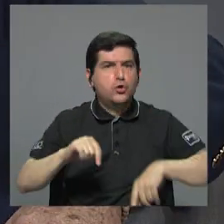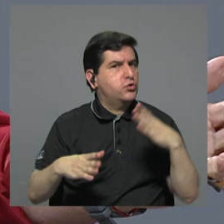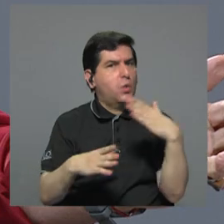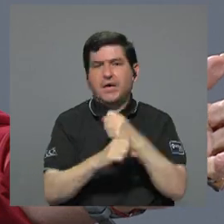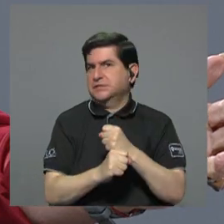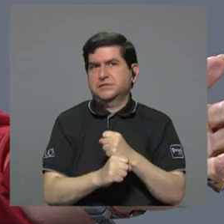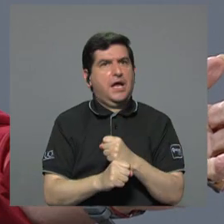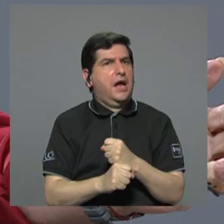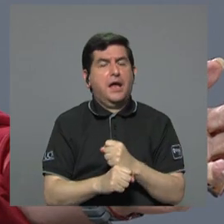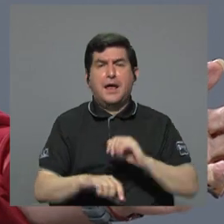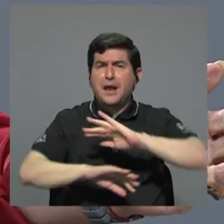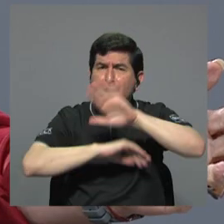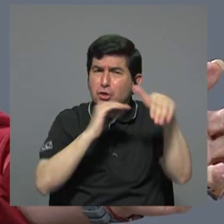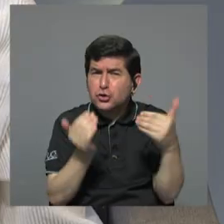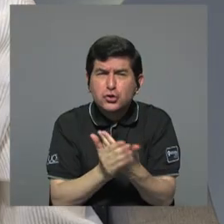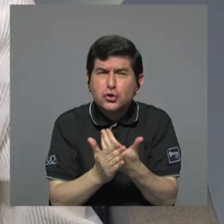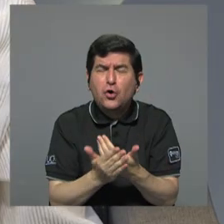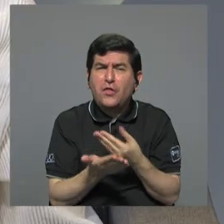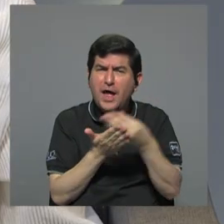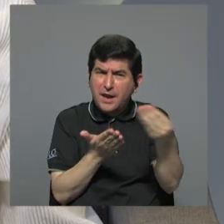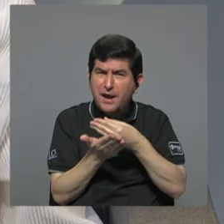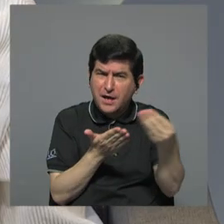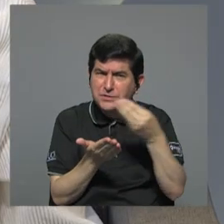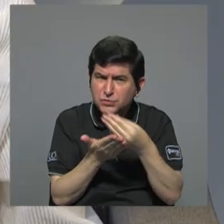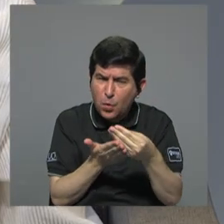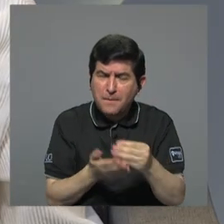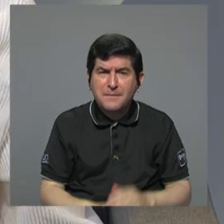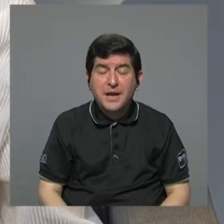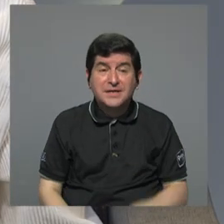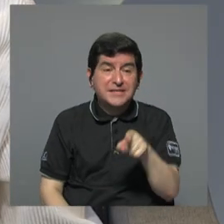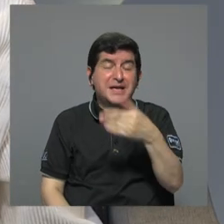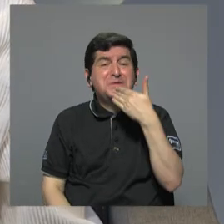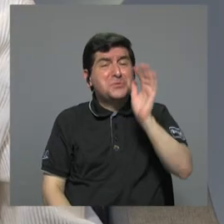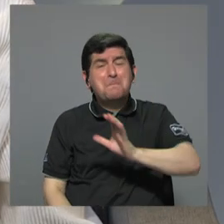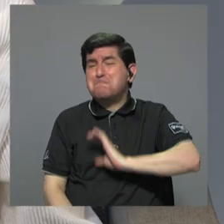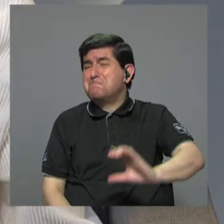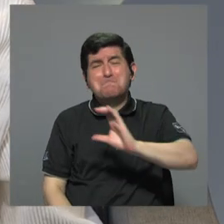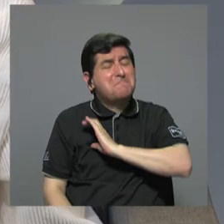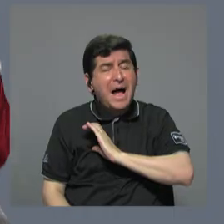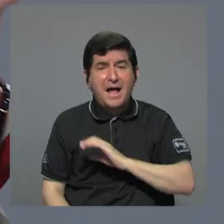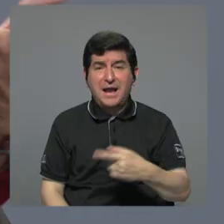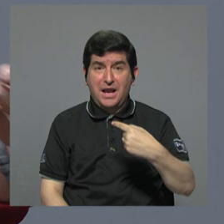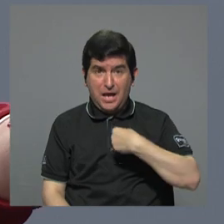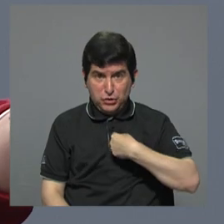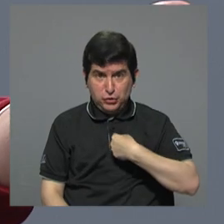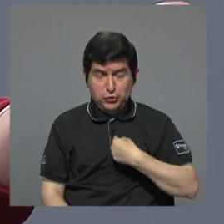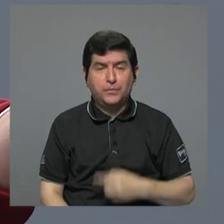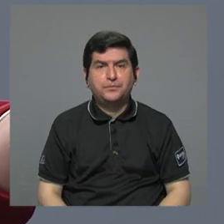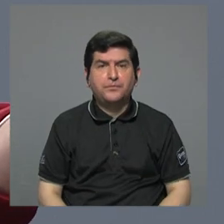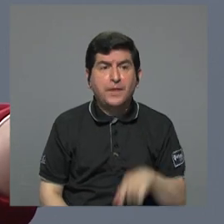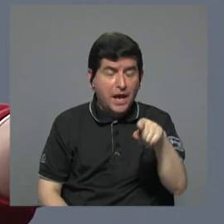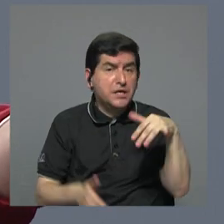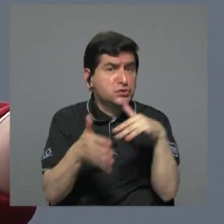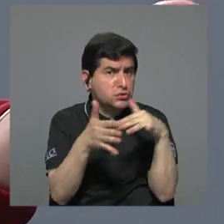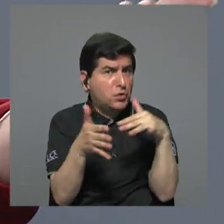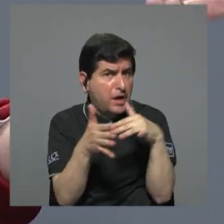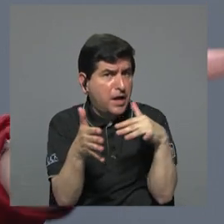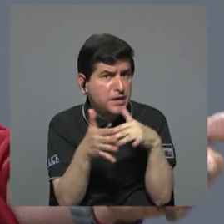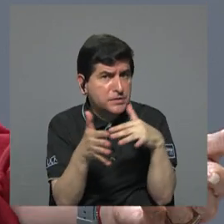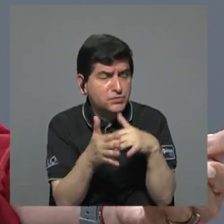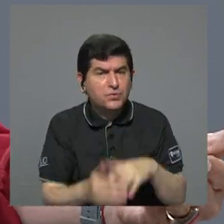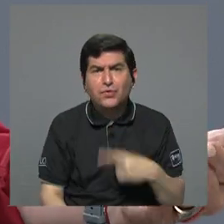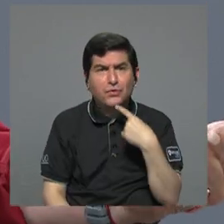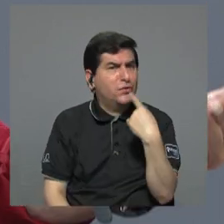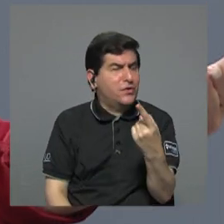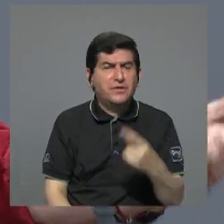eso. Pero todas las compras que... Son de mala calidad. Eso no dicen los estudios del CNP. Eso